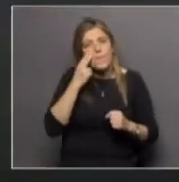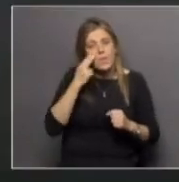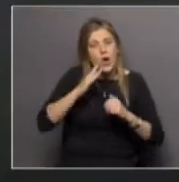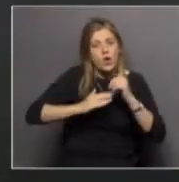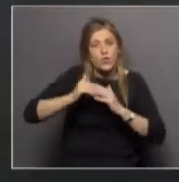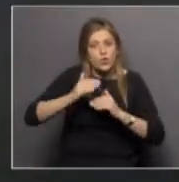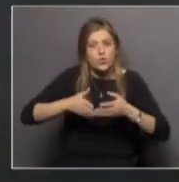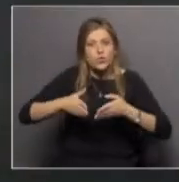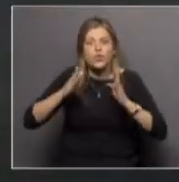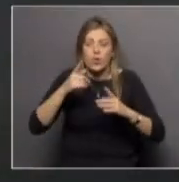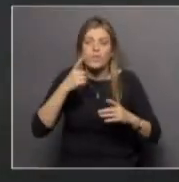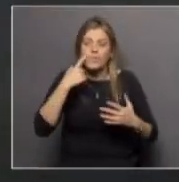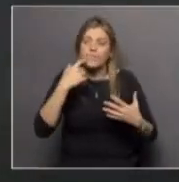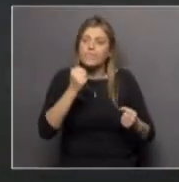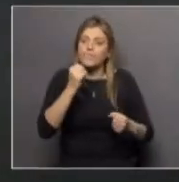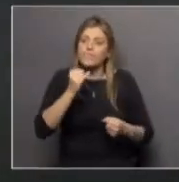era